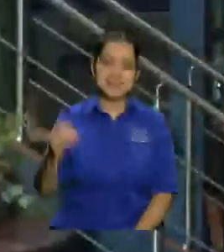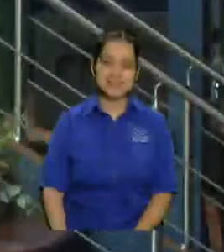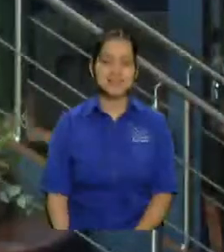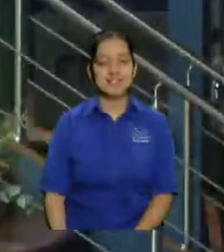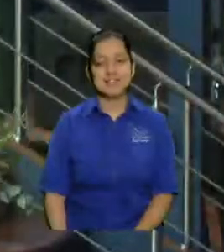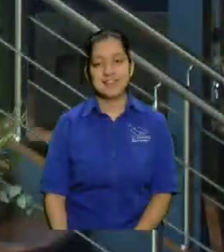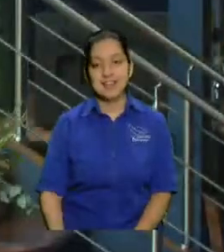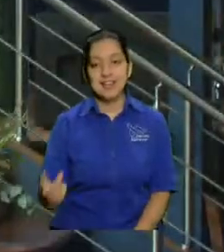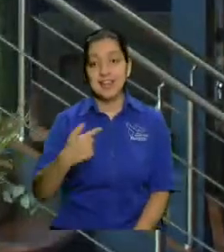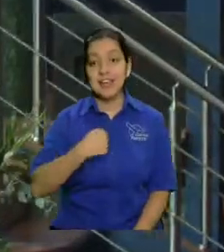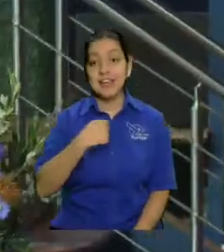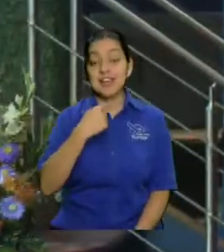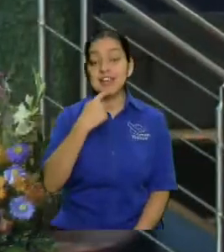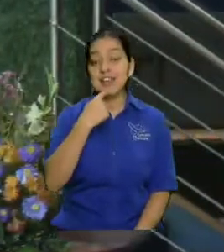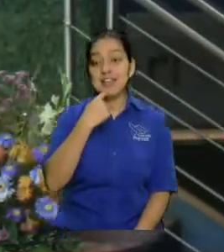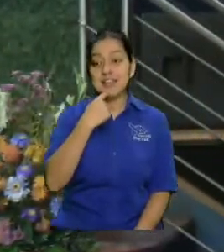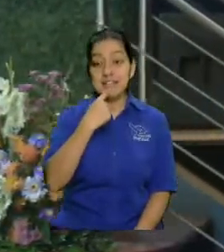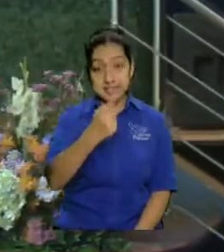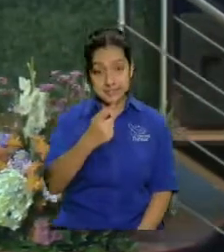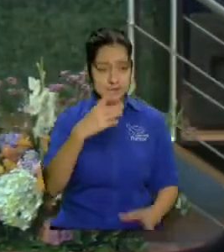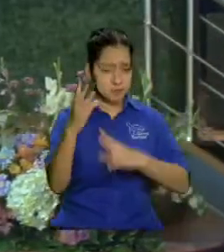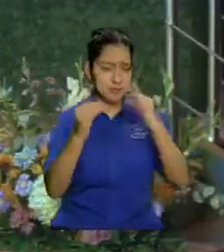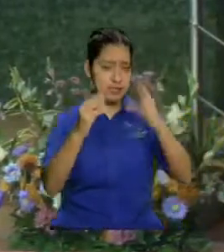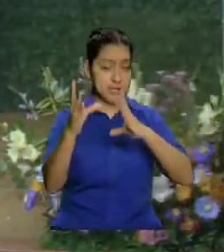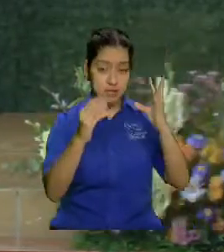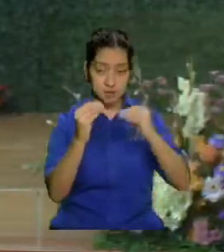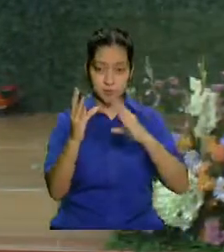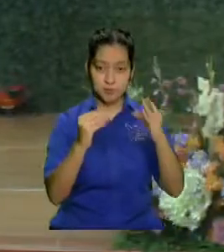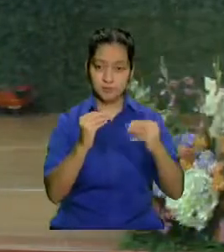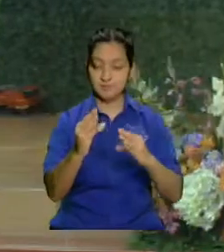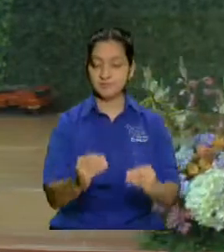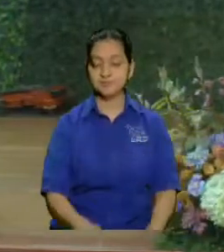y entonces me dice él estamos conversando